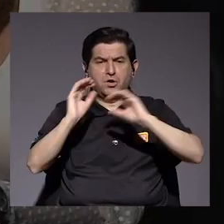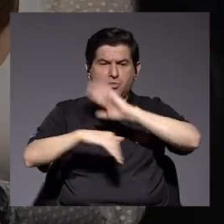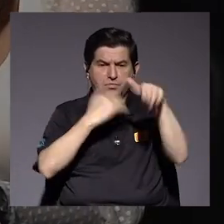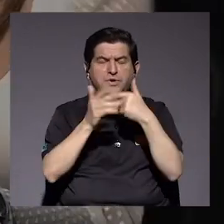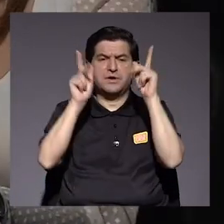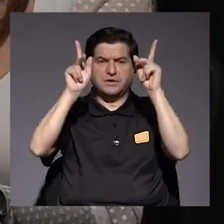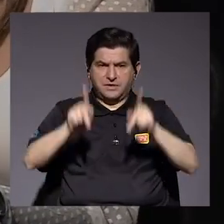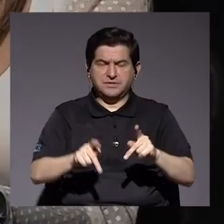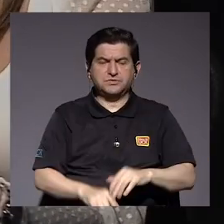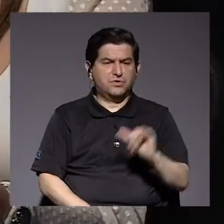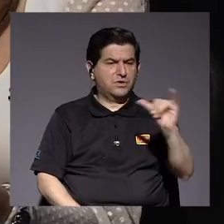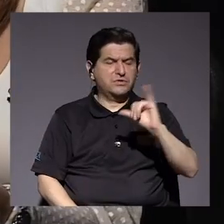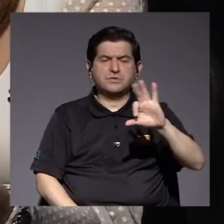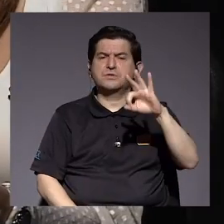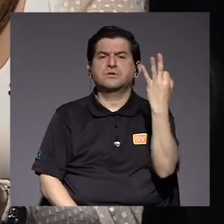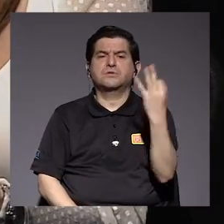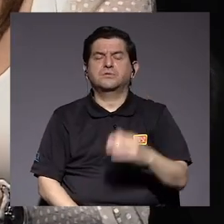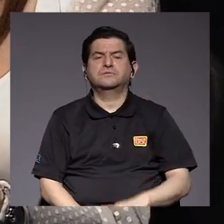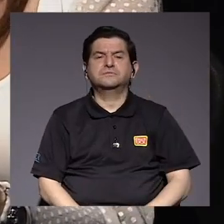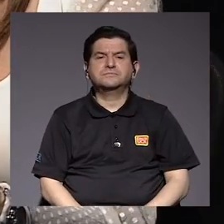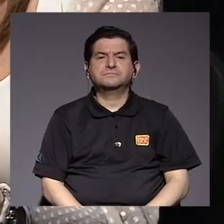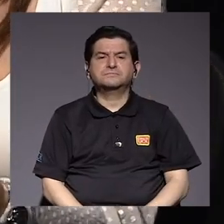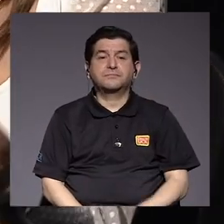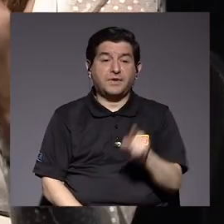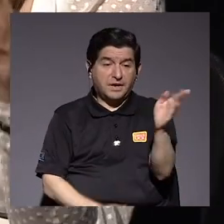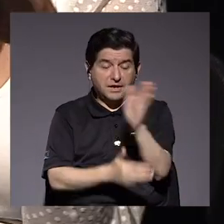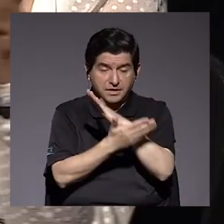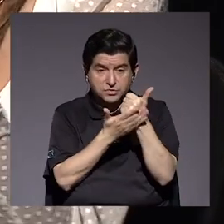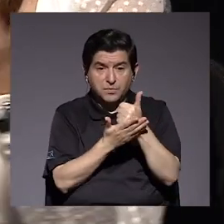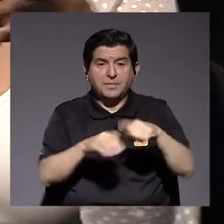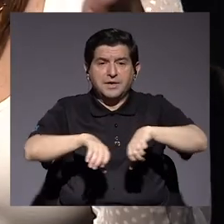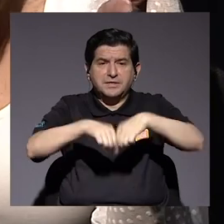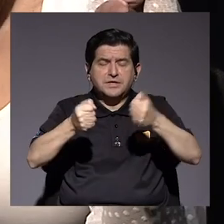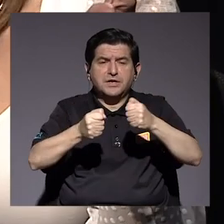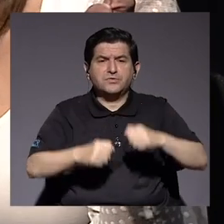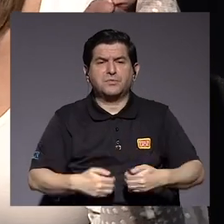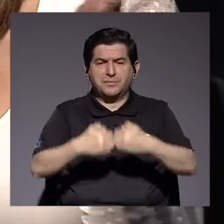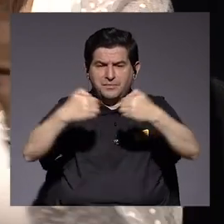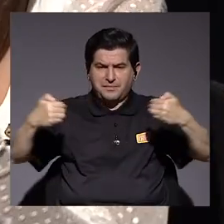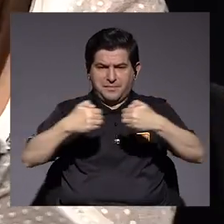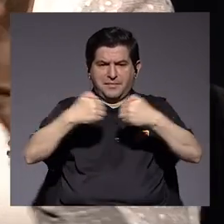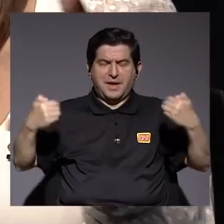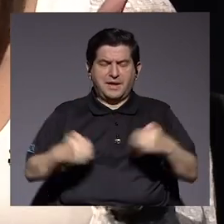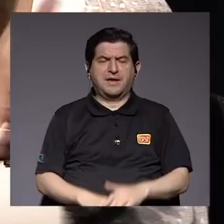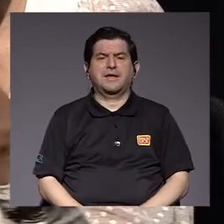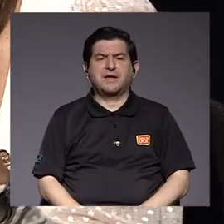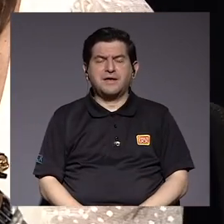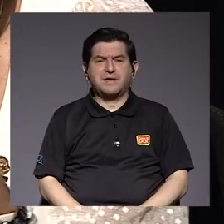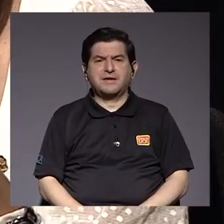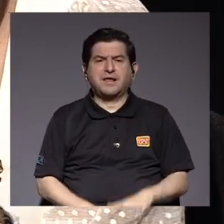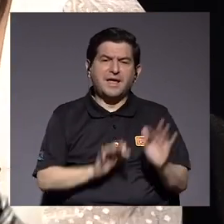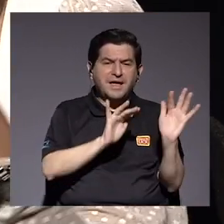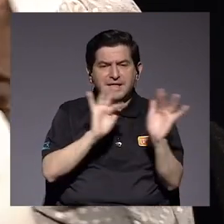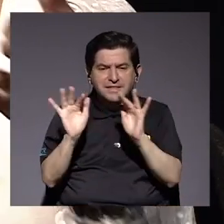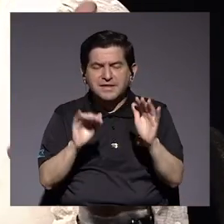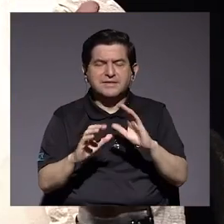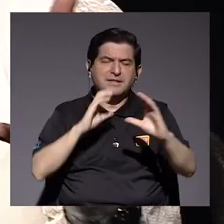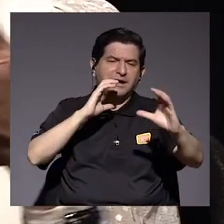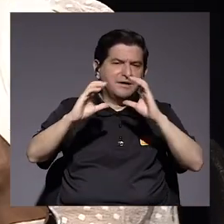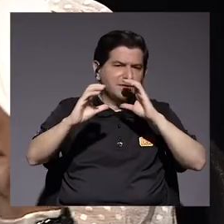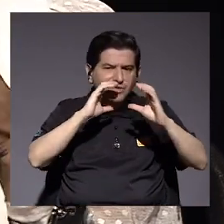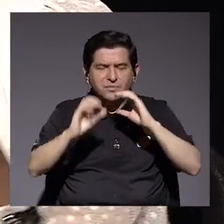llegar a todos los costalvicenses de la misma manera y eso es parte de romper las brechas la brecha digital la brecha de